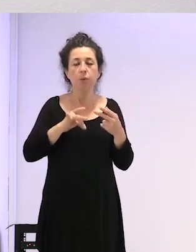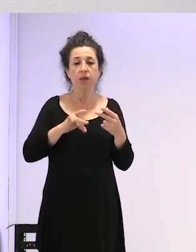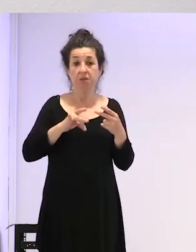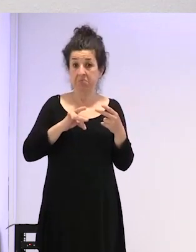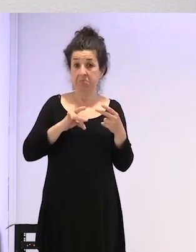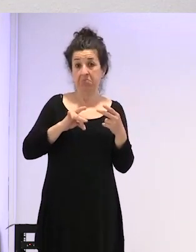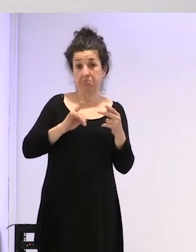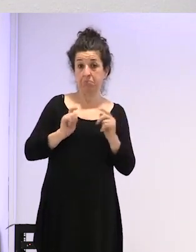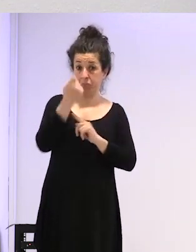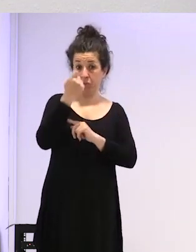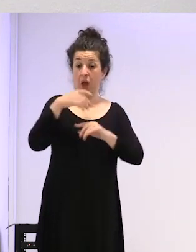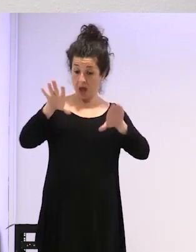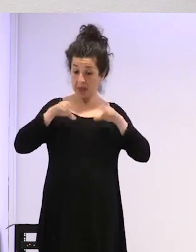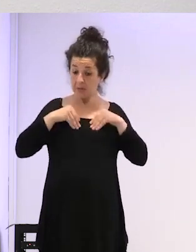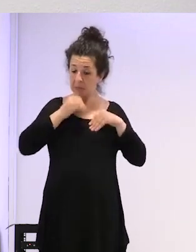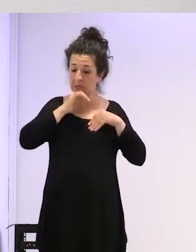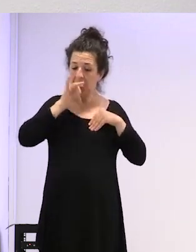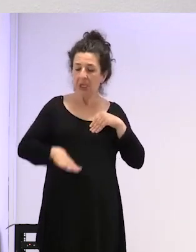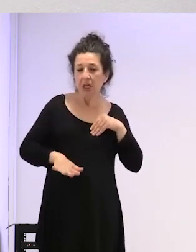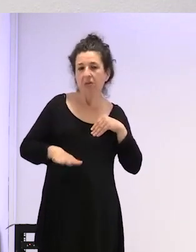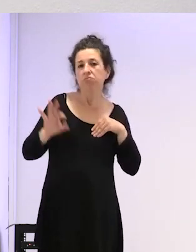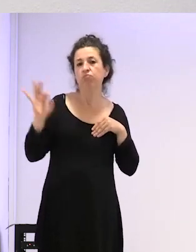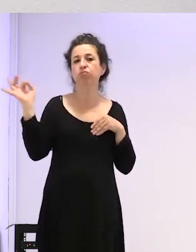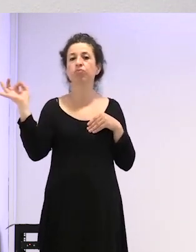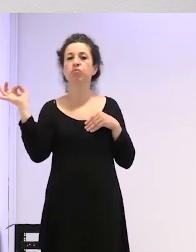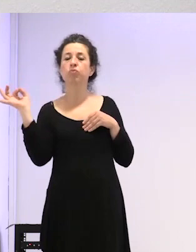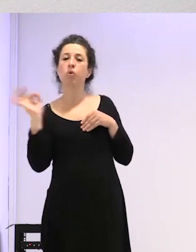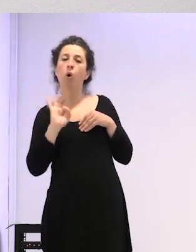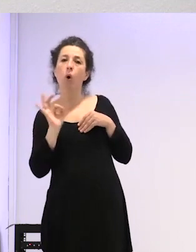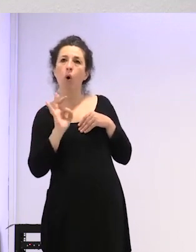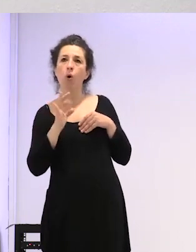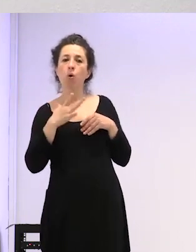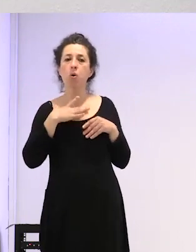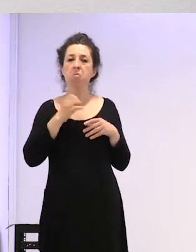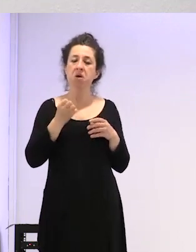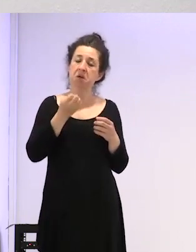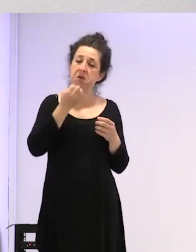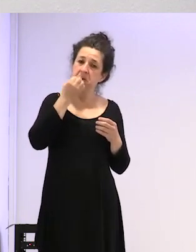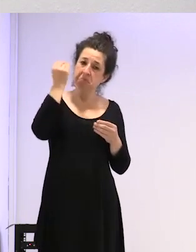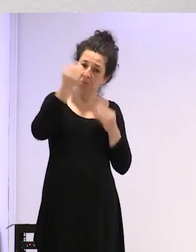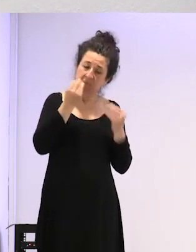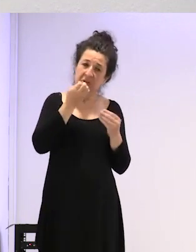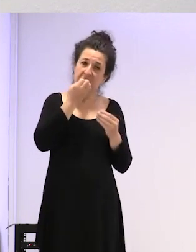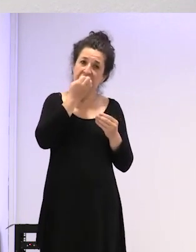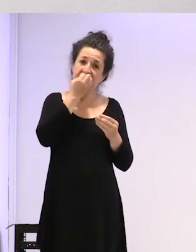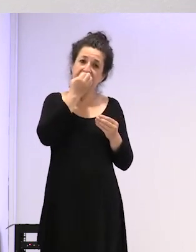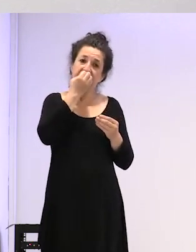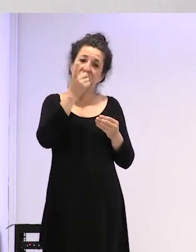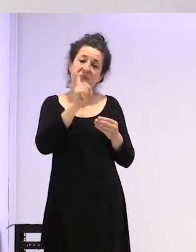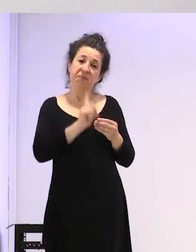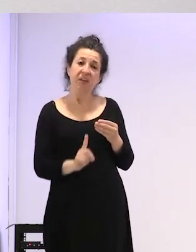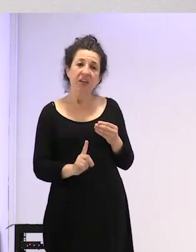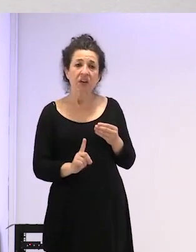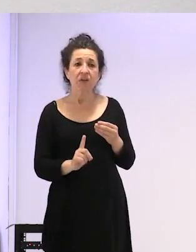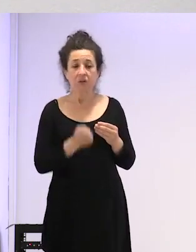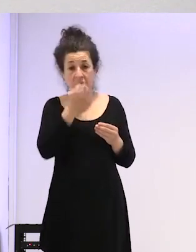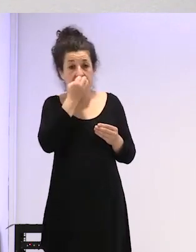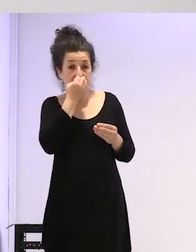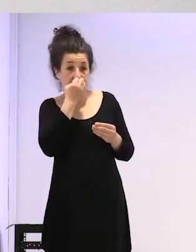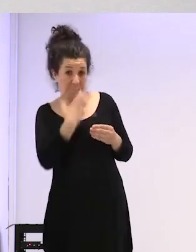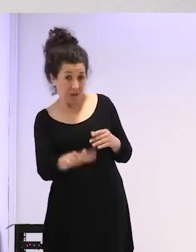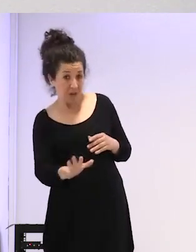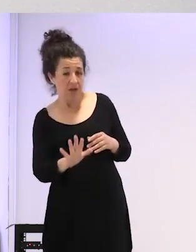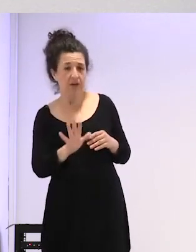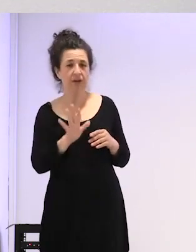eres puedes pensar que no estás mal pero que nunca aceptarás que no